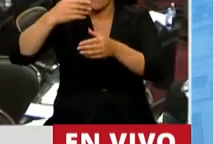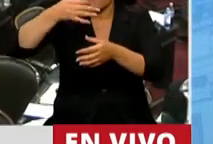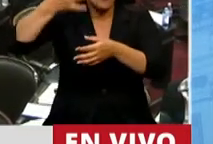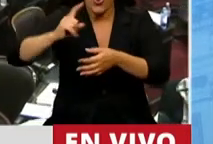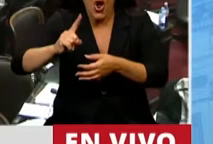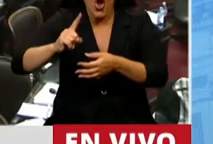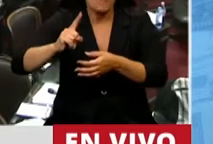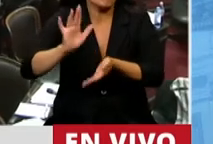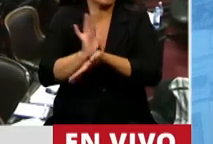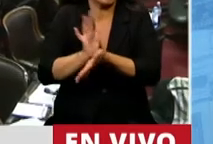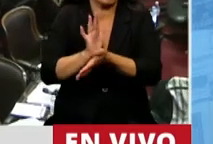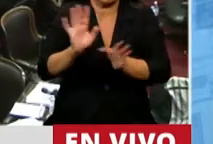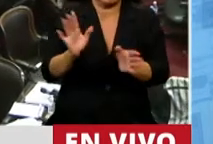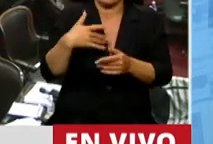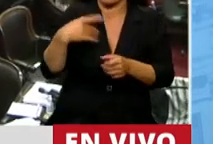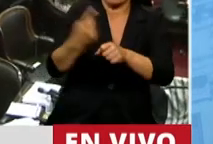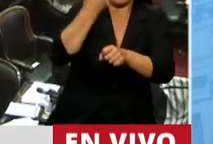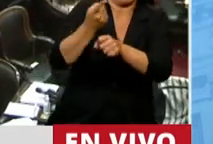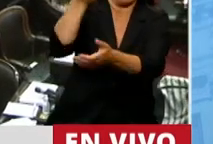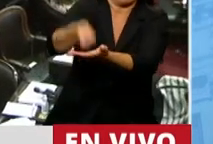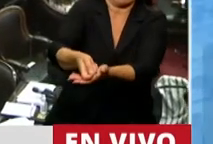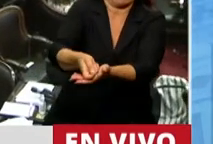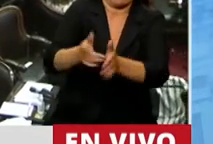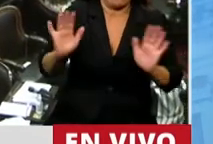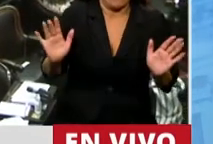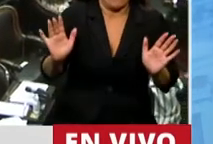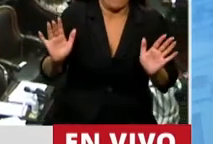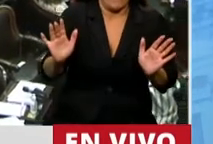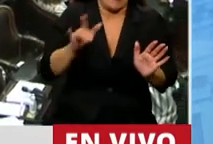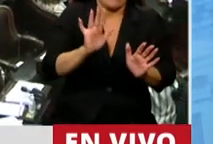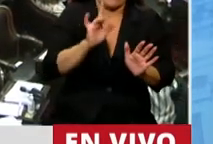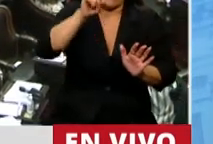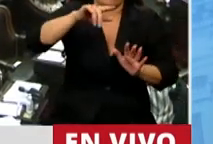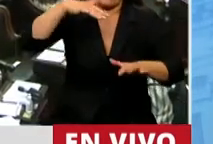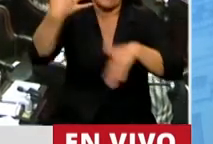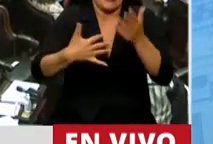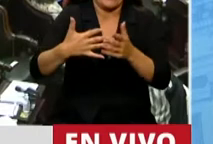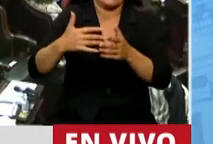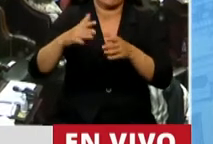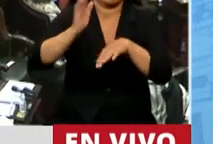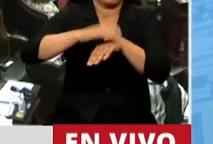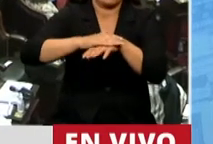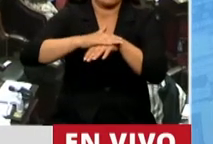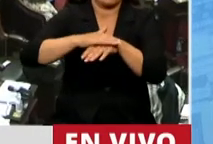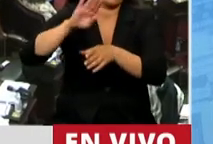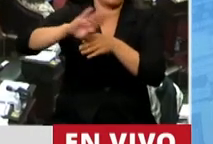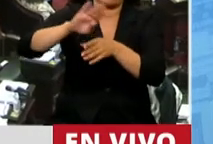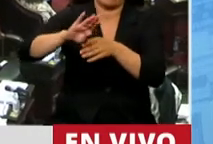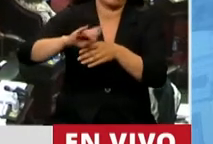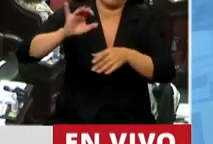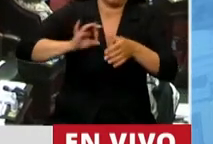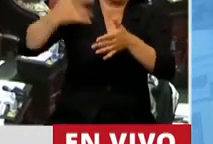expresa en alguna medida la crisis de deuda tan crónica